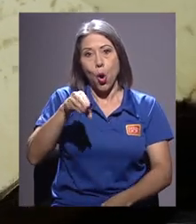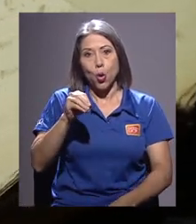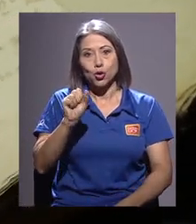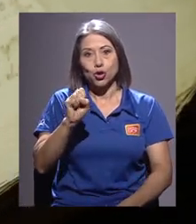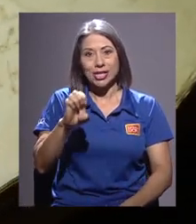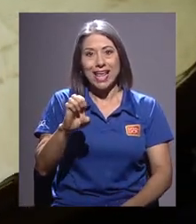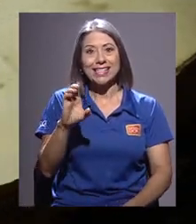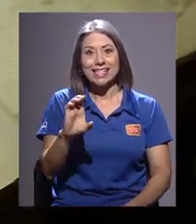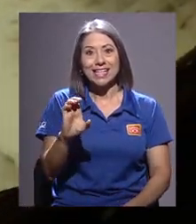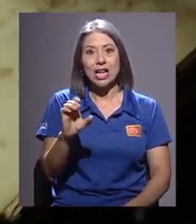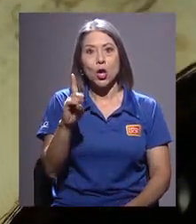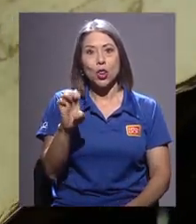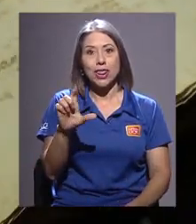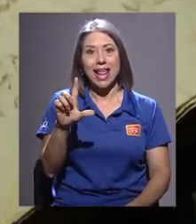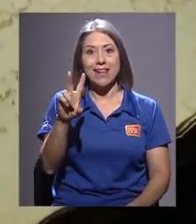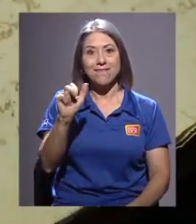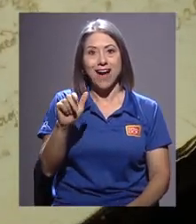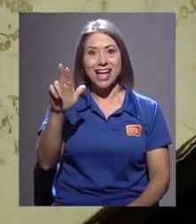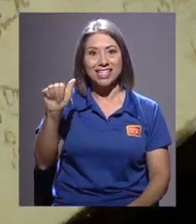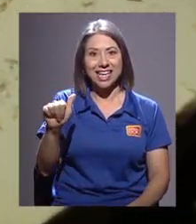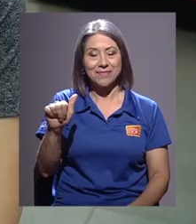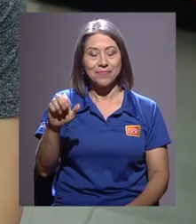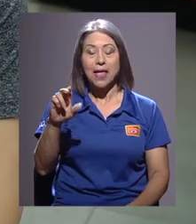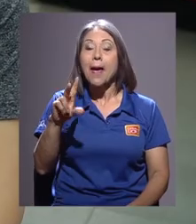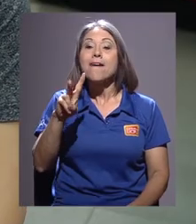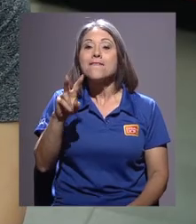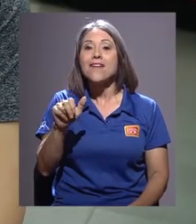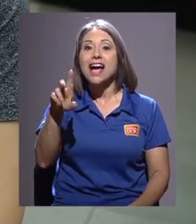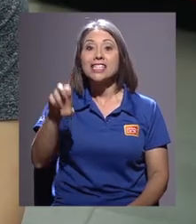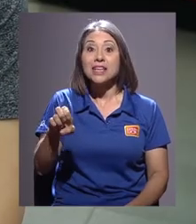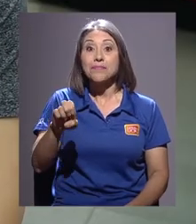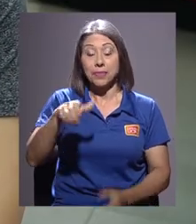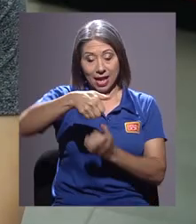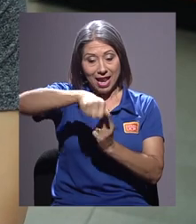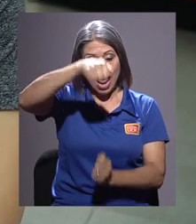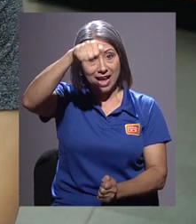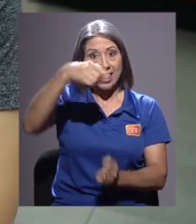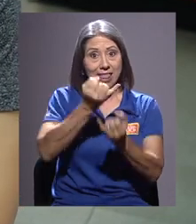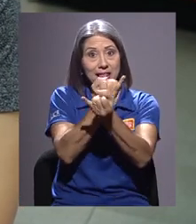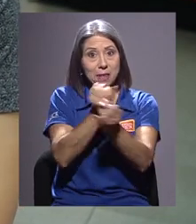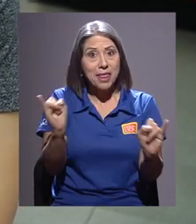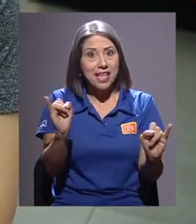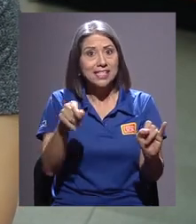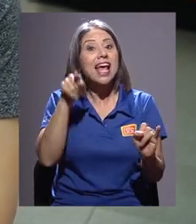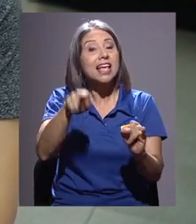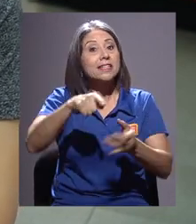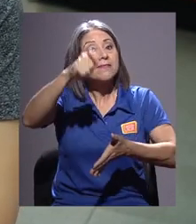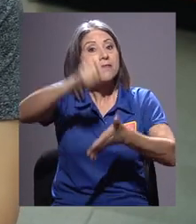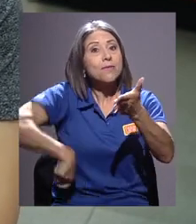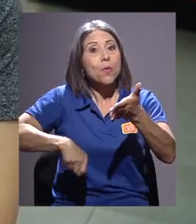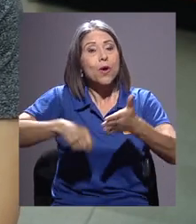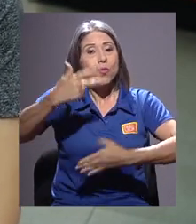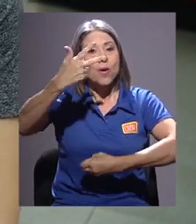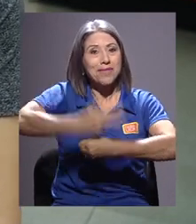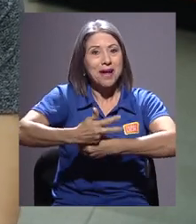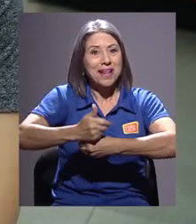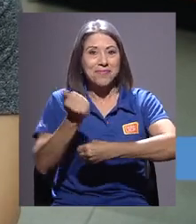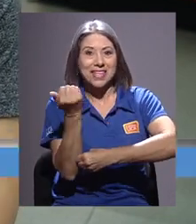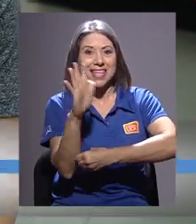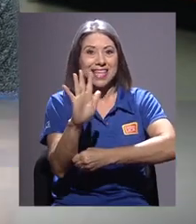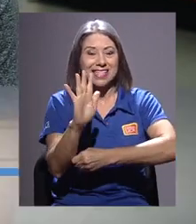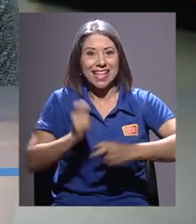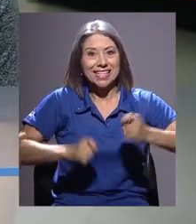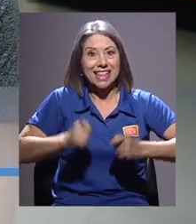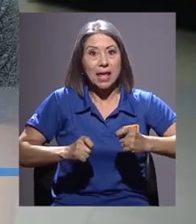Valle. Viene el Acta de Independencia que se firmó en Guatemala y esa efectivamente fue el 15 de septiembre y llega